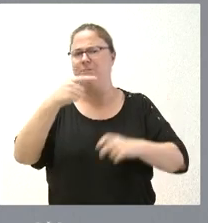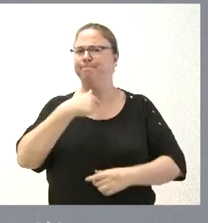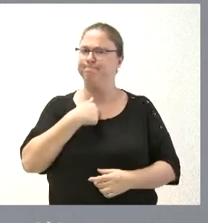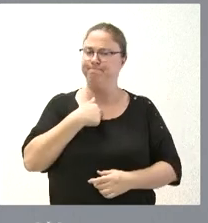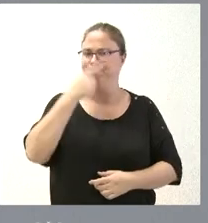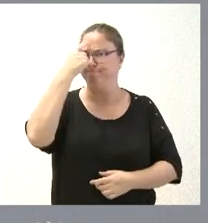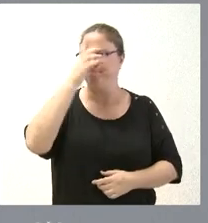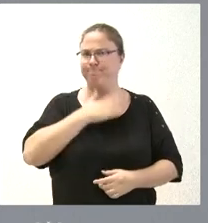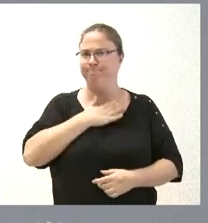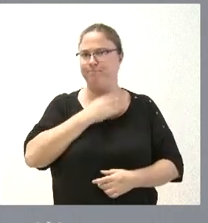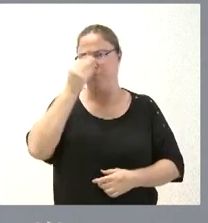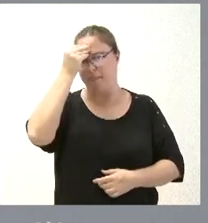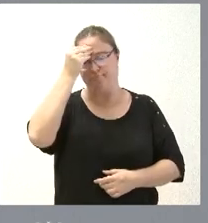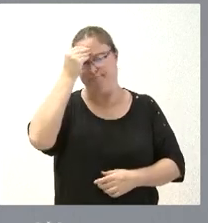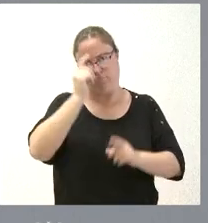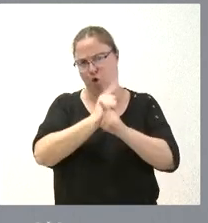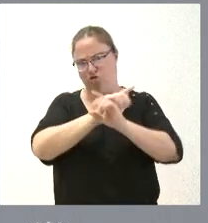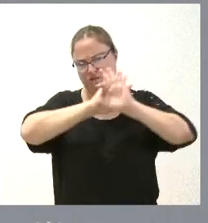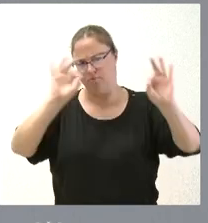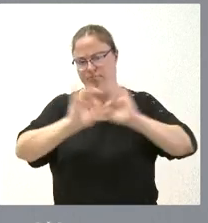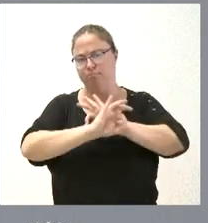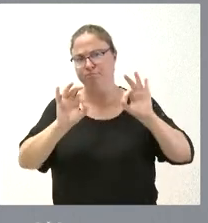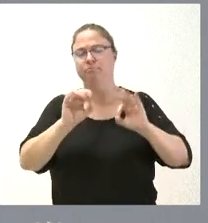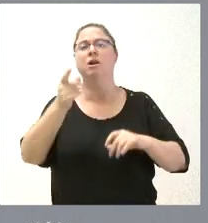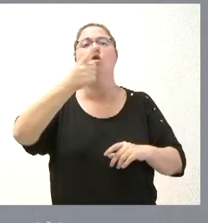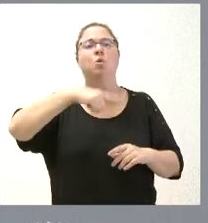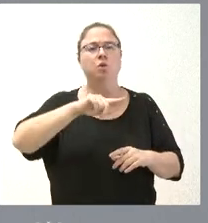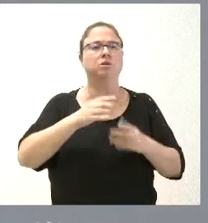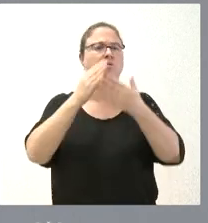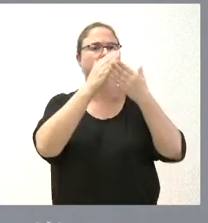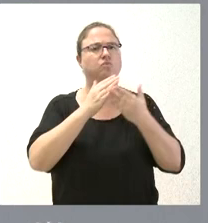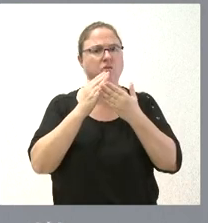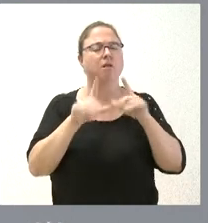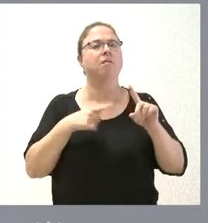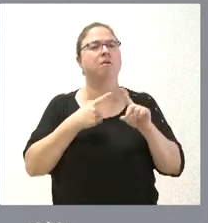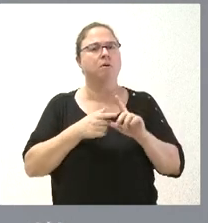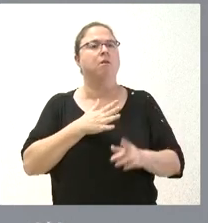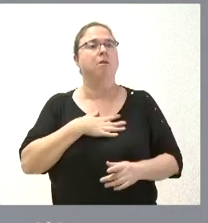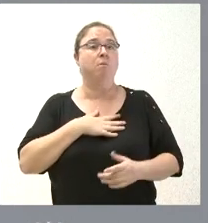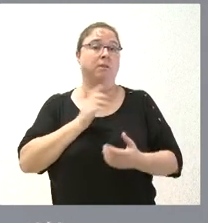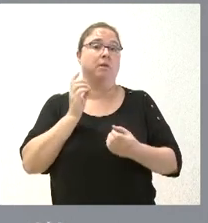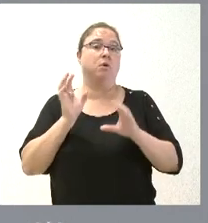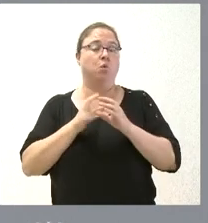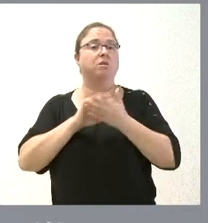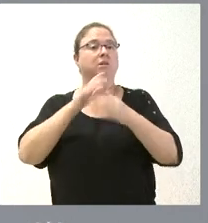estamos en contra de ellos y lo estudiaremos y no descartamos la presencia de la Junta de Castilla y en ese procedimiento, defendiendo los